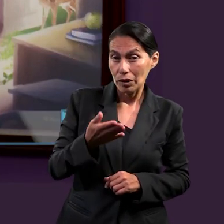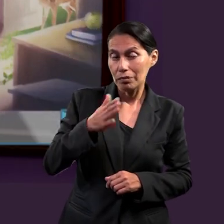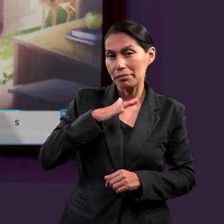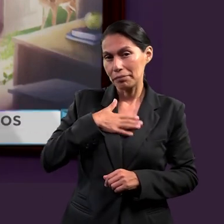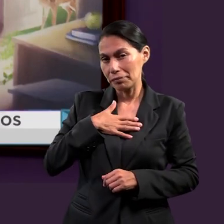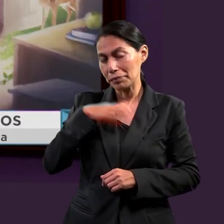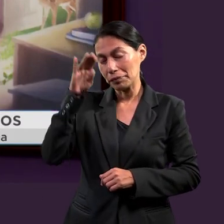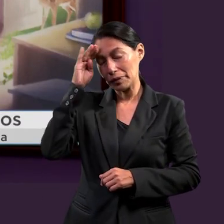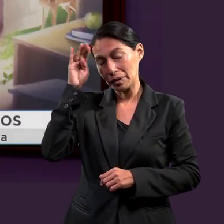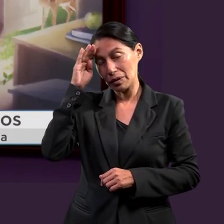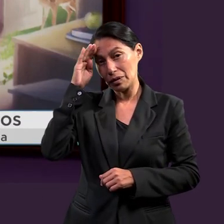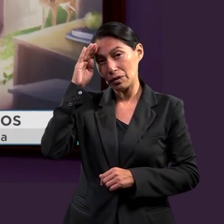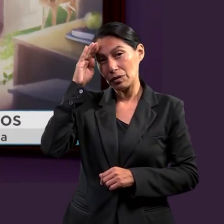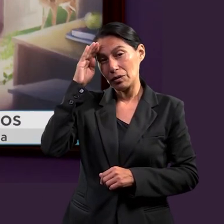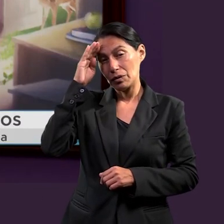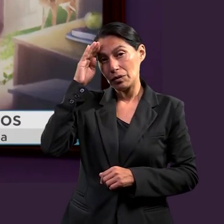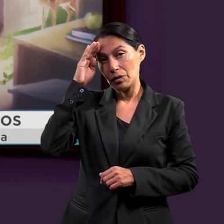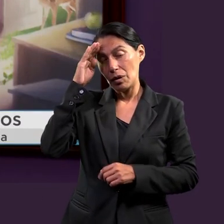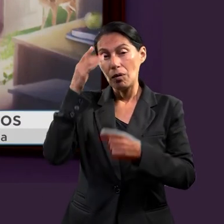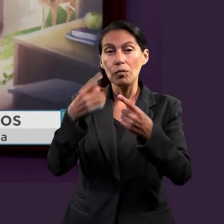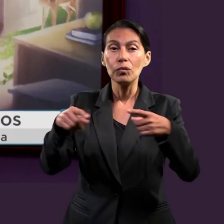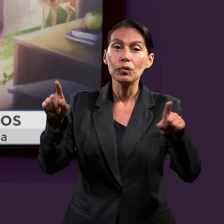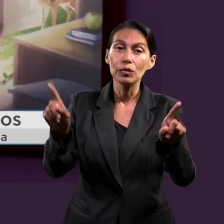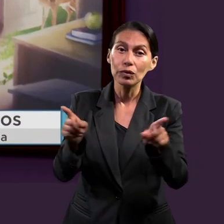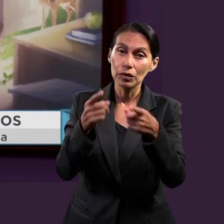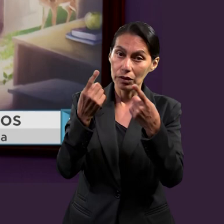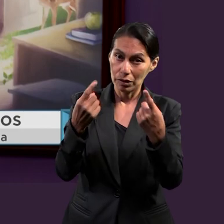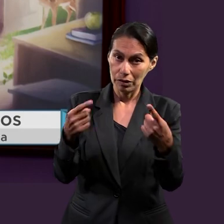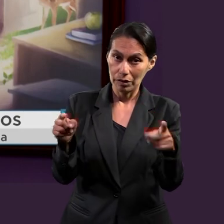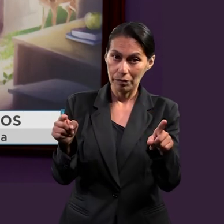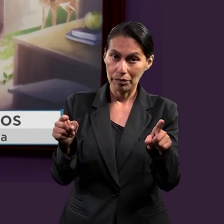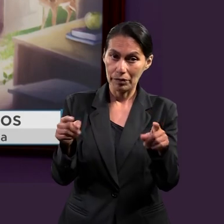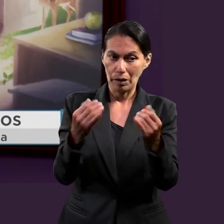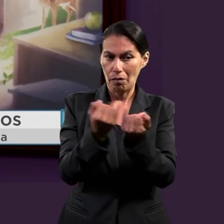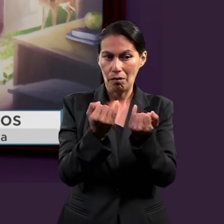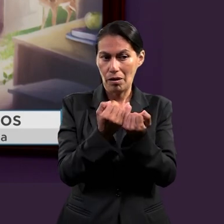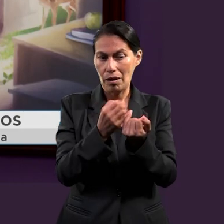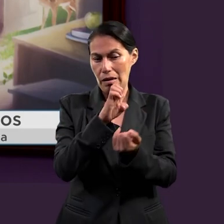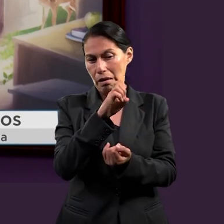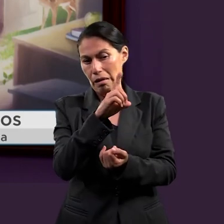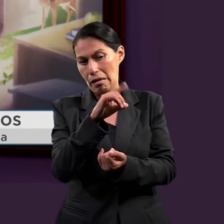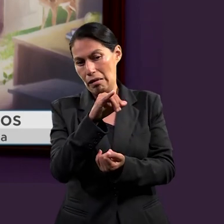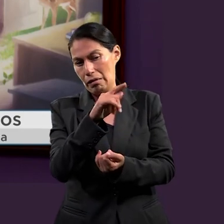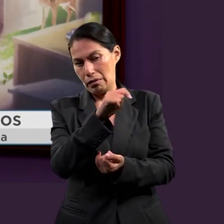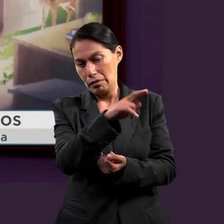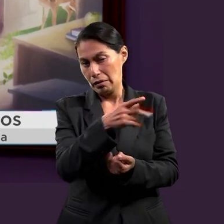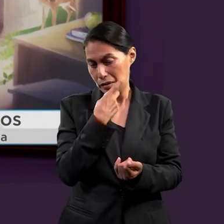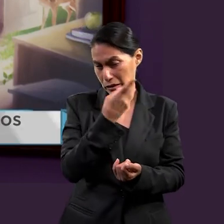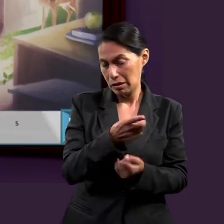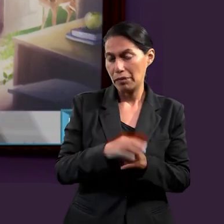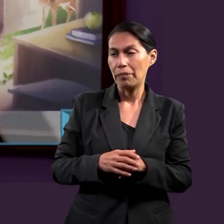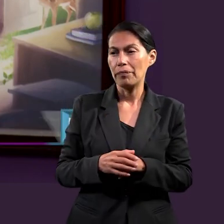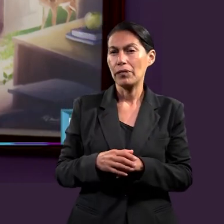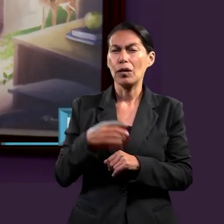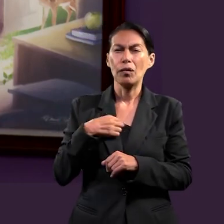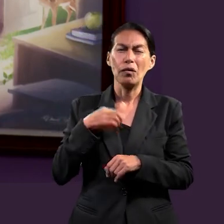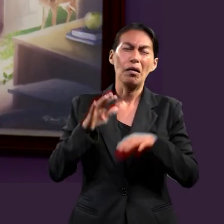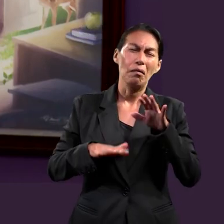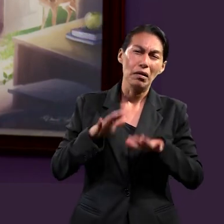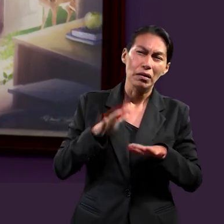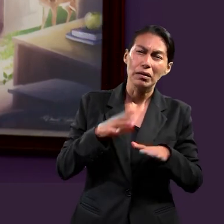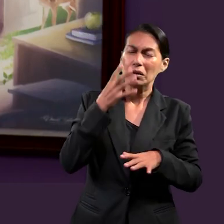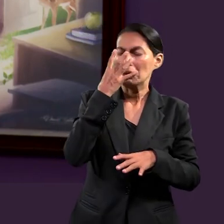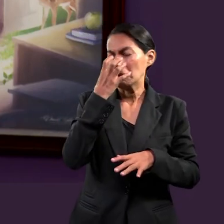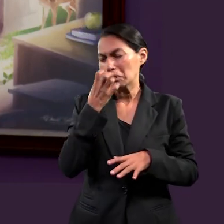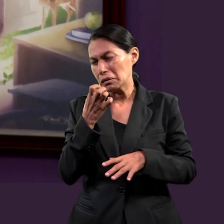personalmente yo creo que la música, así como comentaba Edith, he tenido ocasiones en las que me he